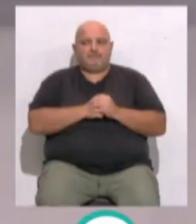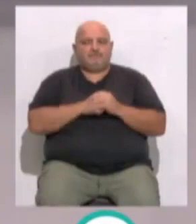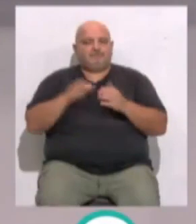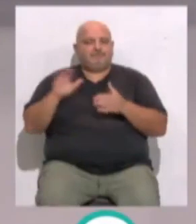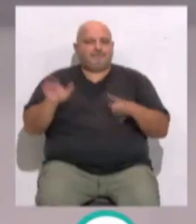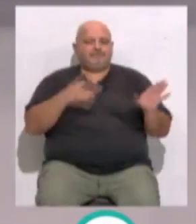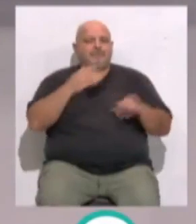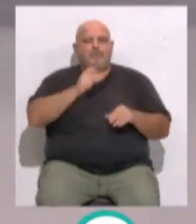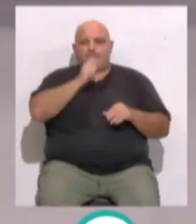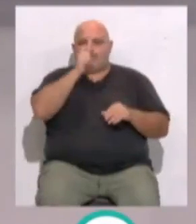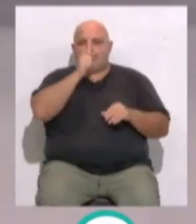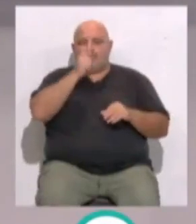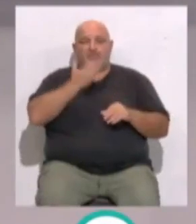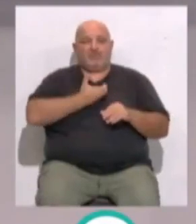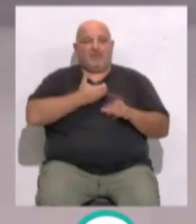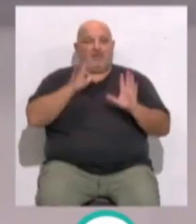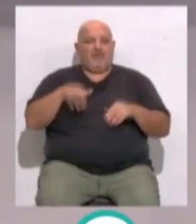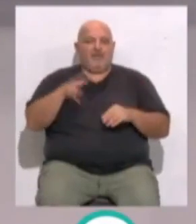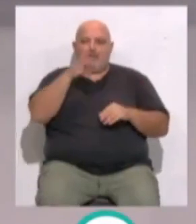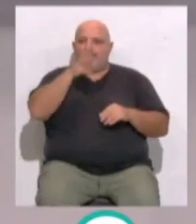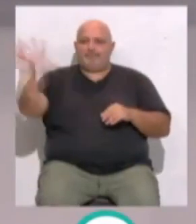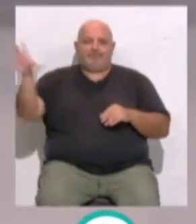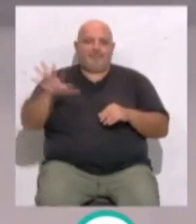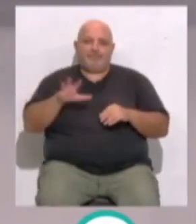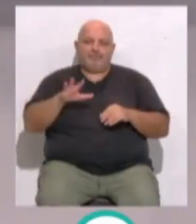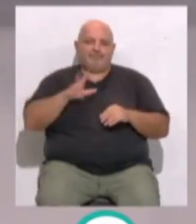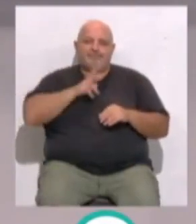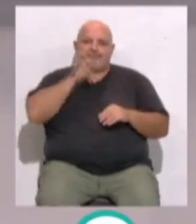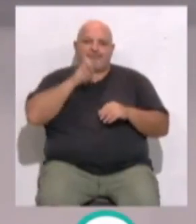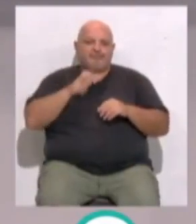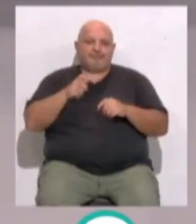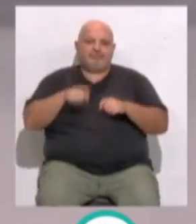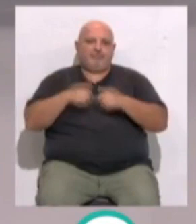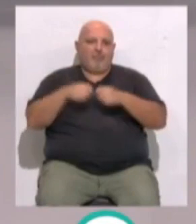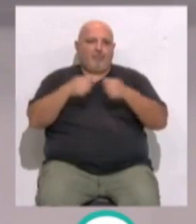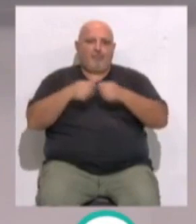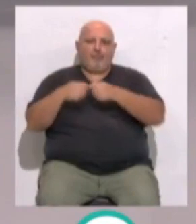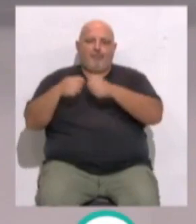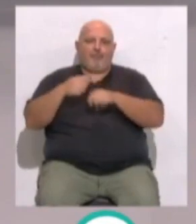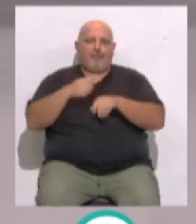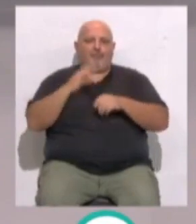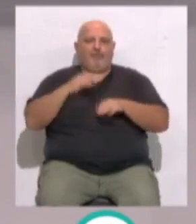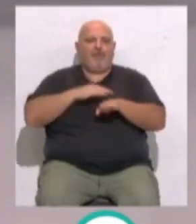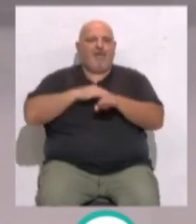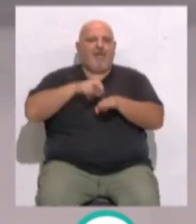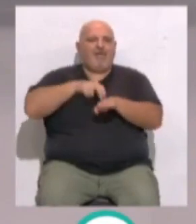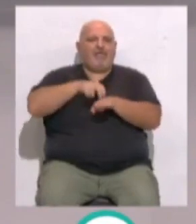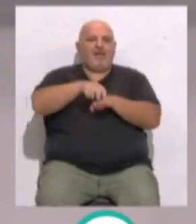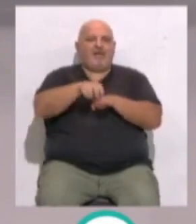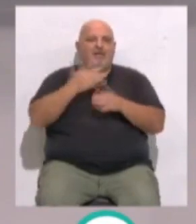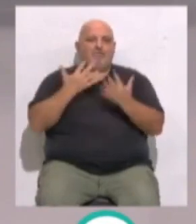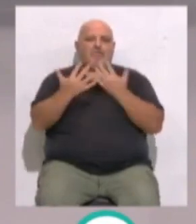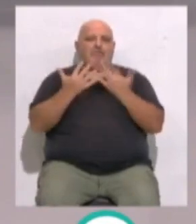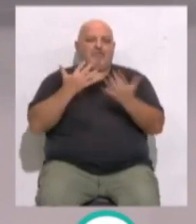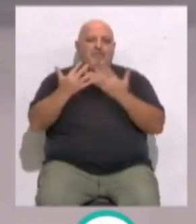El Partido Socialista en el Ayuntamiento de Cádiz ha denunciado el mal estado y la necesidad de arreglo del acerado del paseo